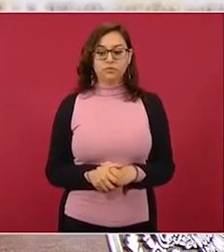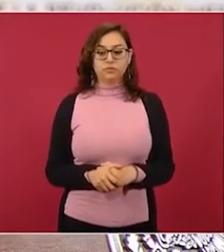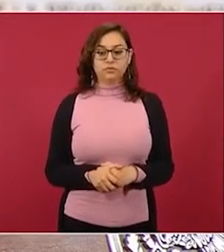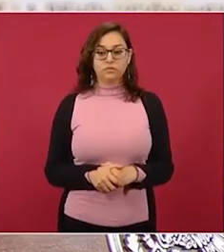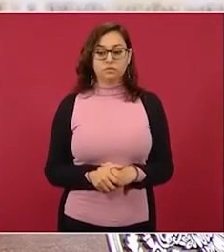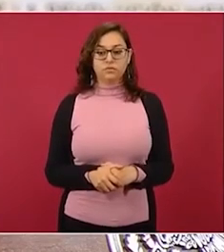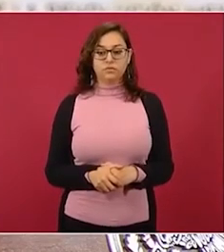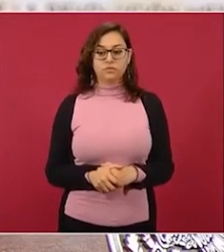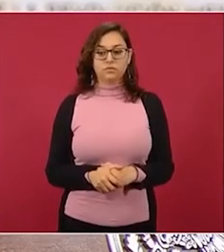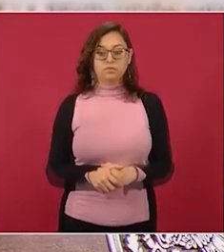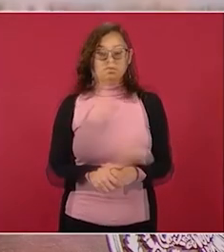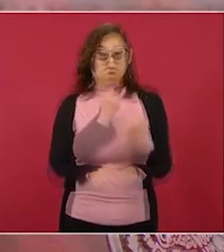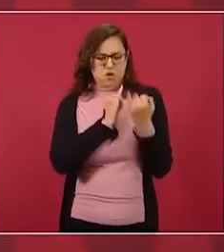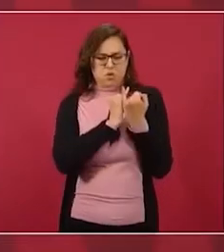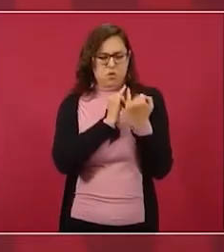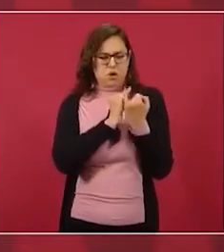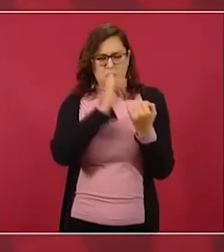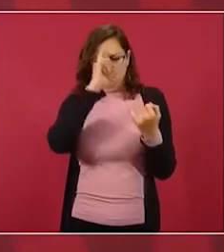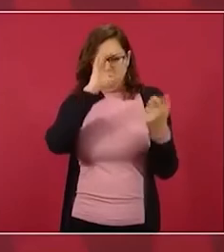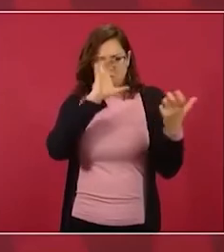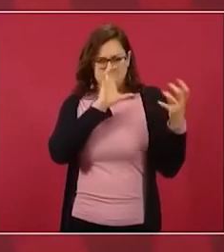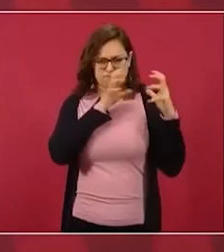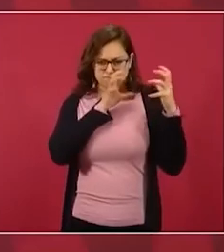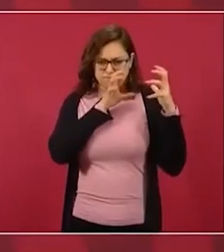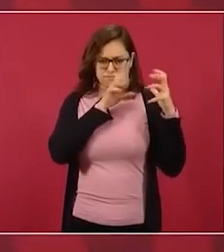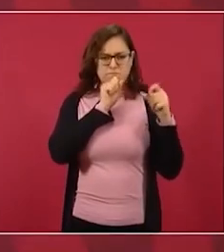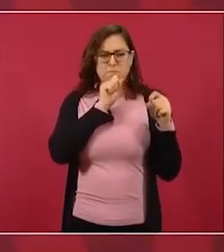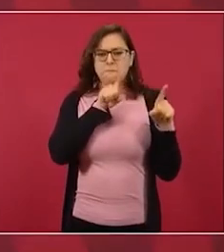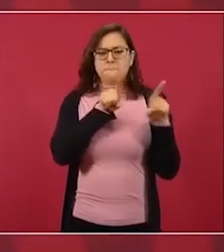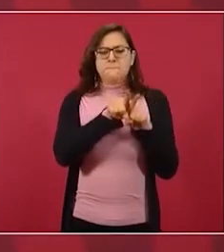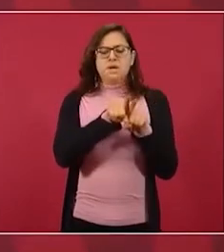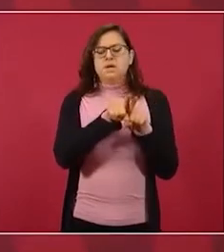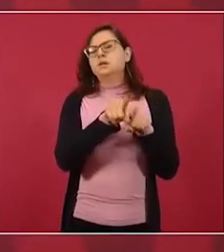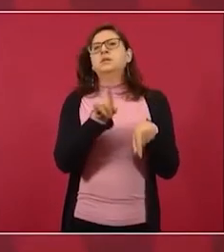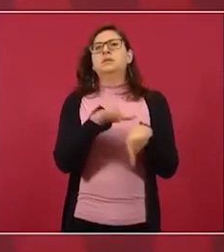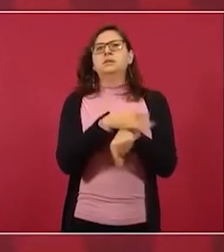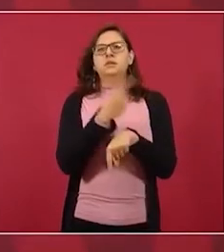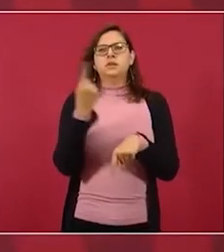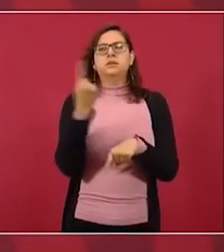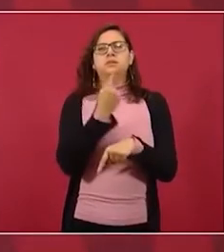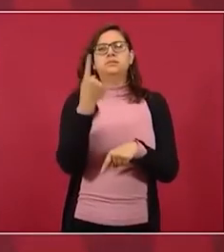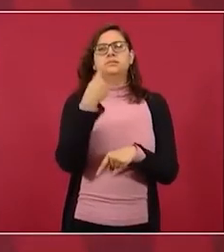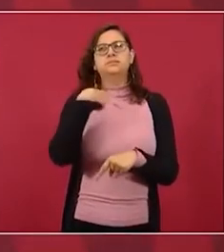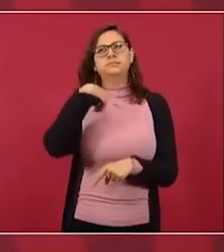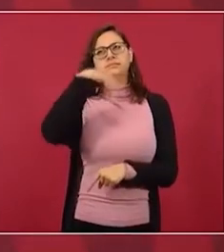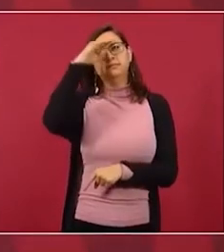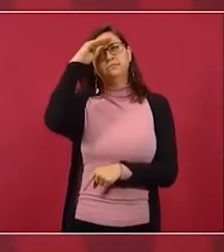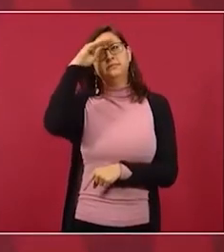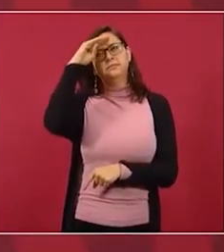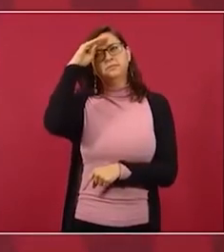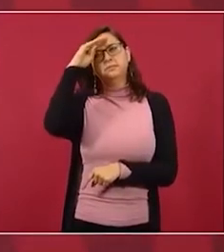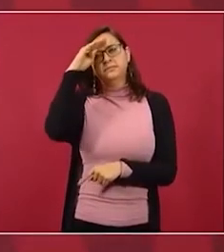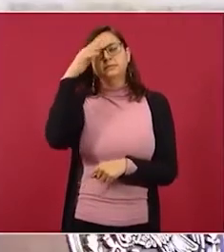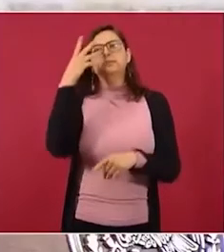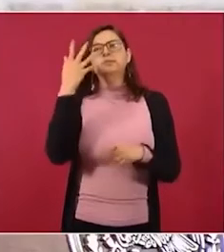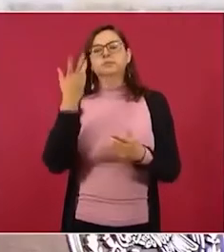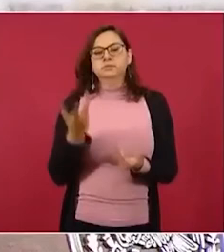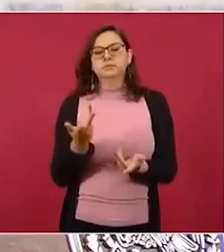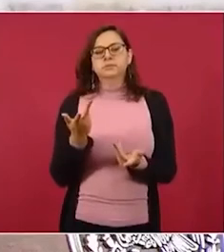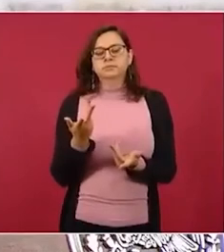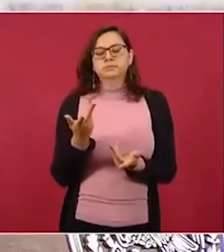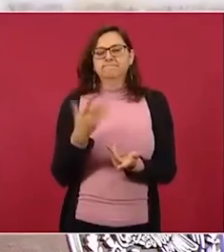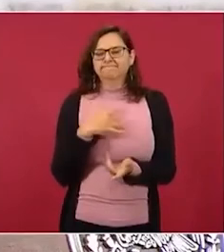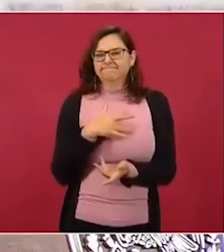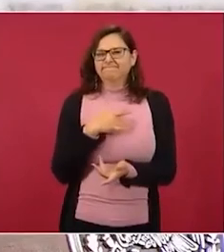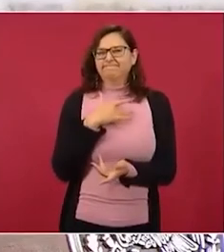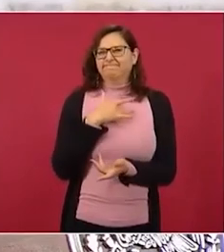Pedro Miguel porque aún cuando podemos no estar de acuerdo con eso